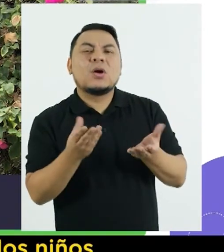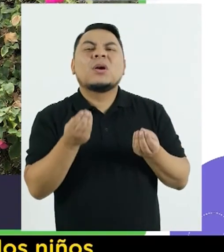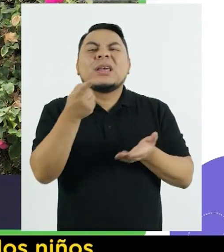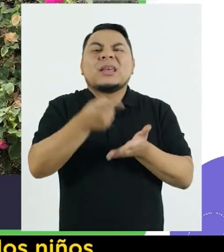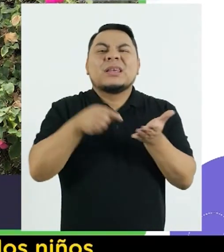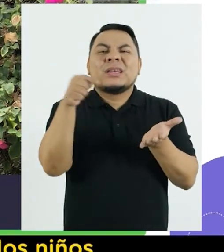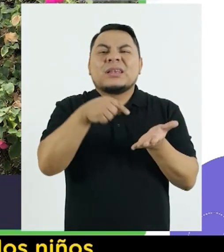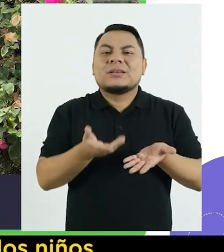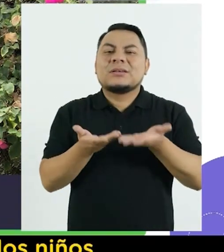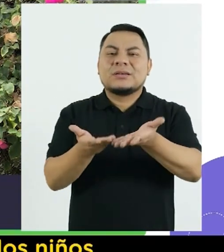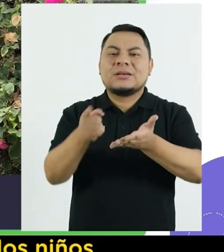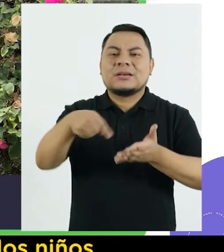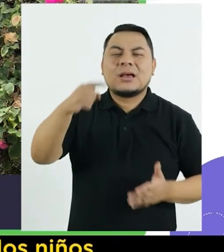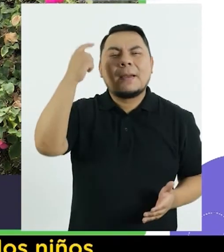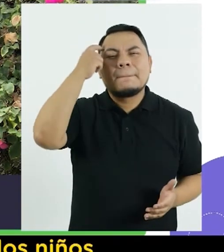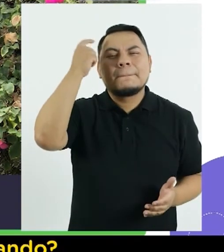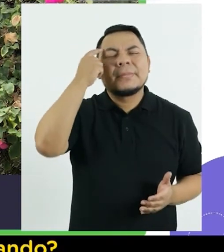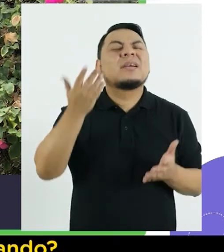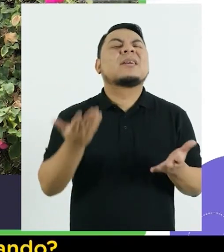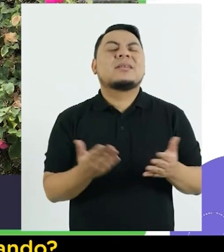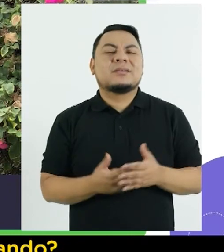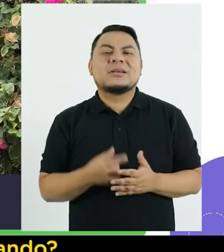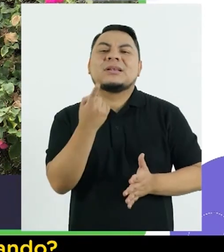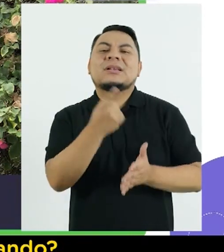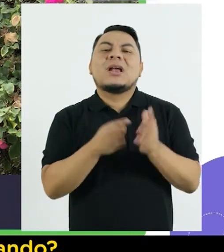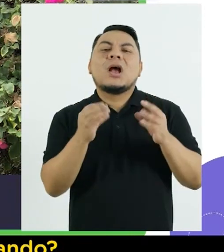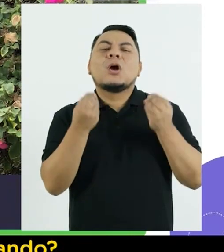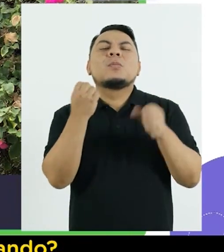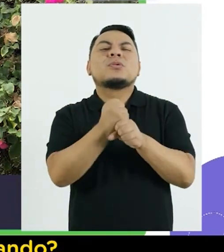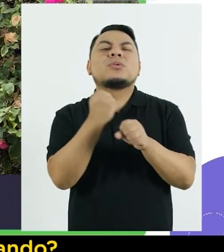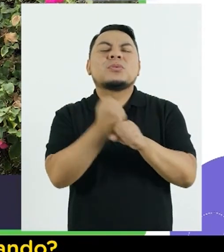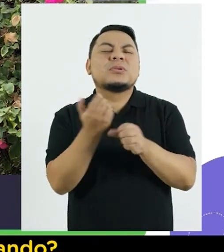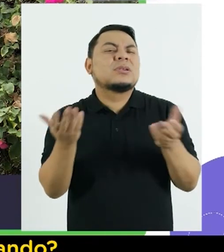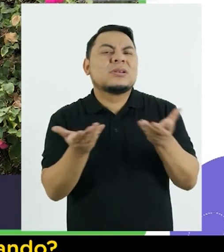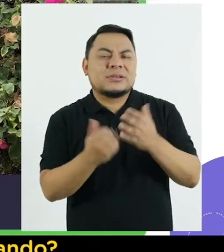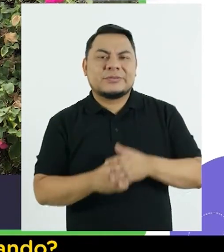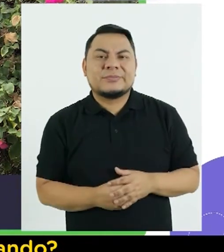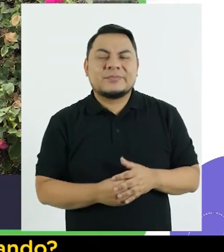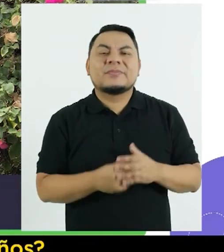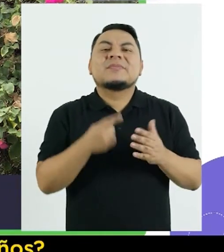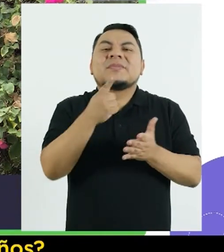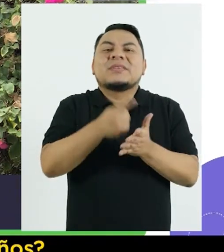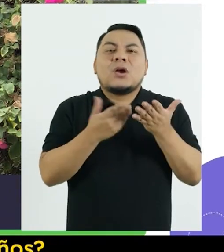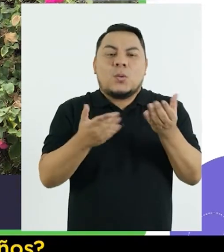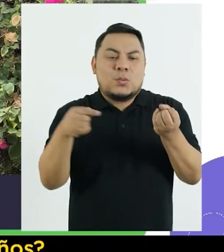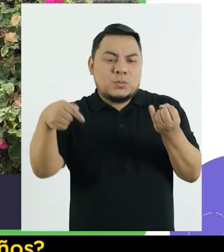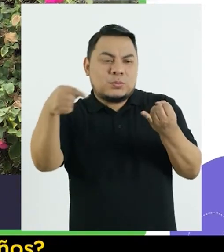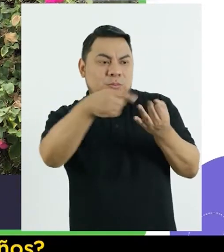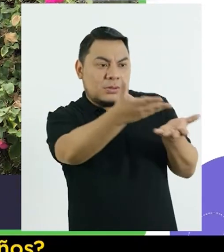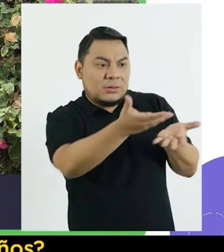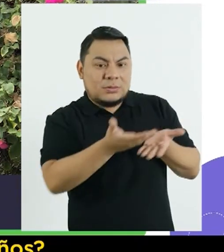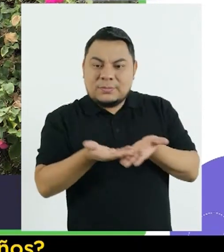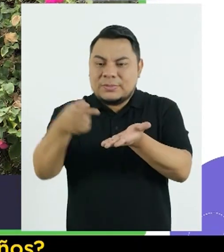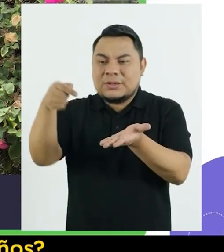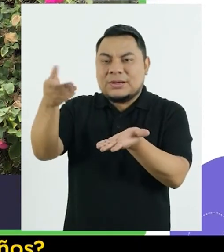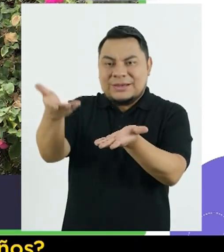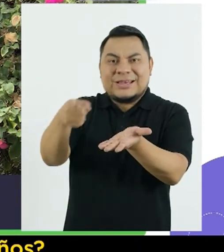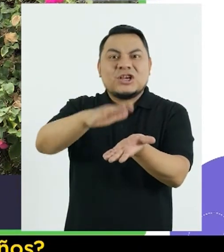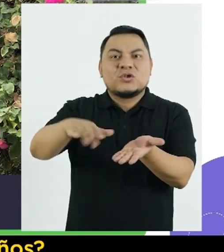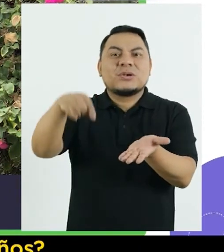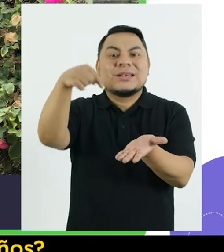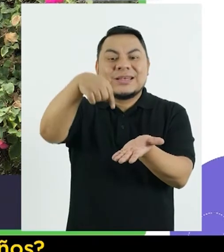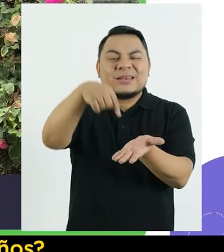lo que le estamos ofreciendo a los niños para pensar? ¿Con qué estamos trabajando? ¿Qué elementos le